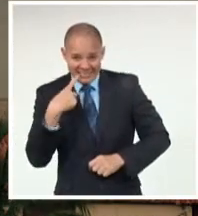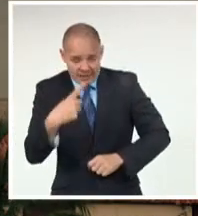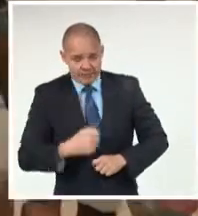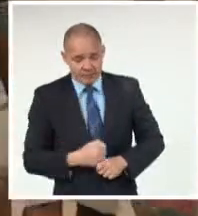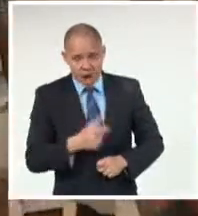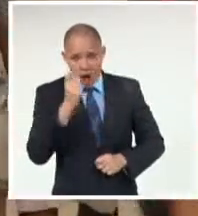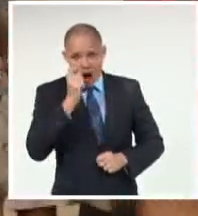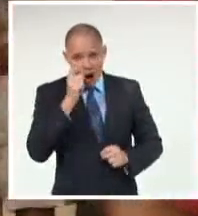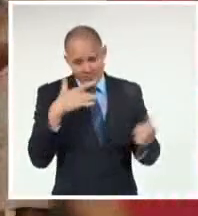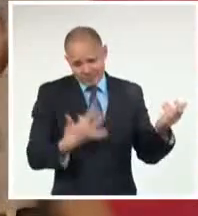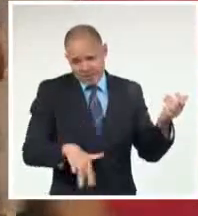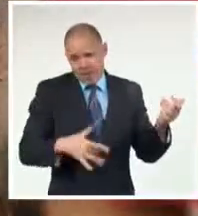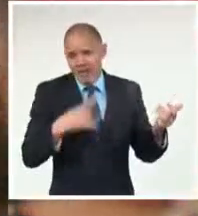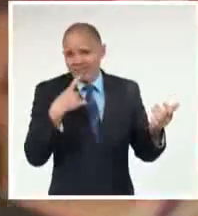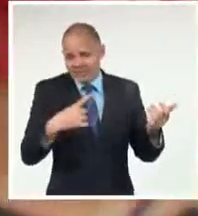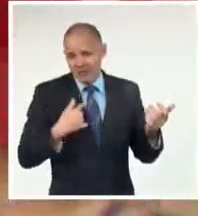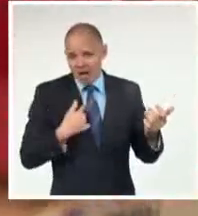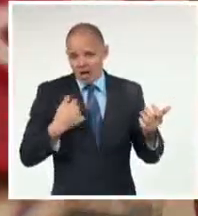prisa